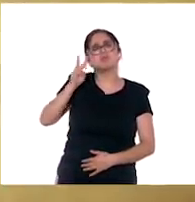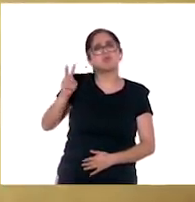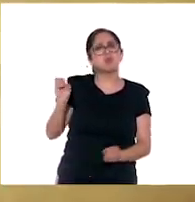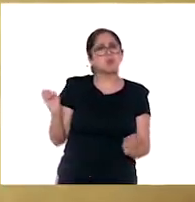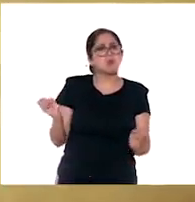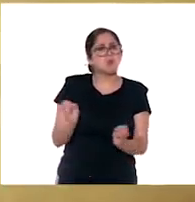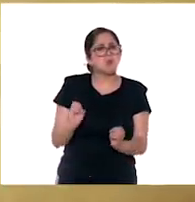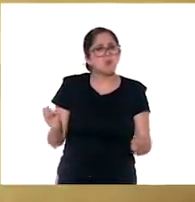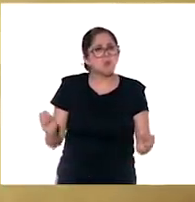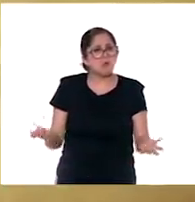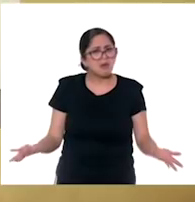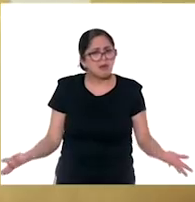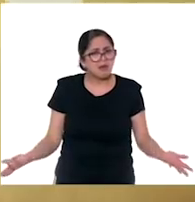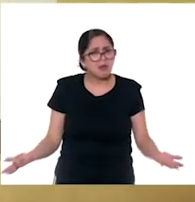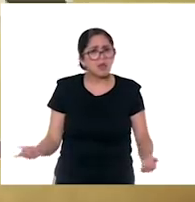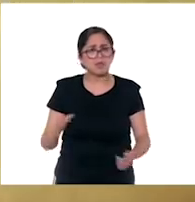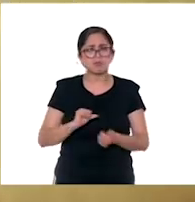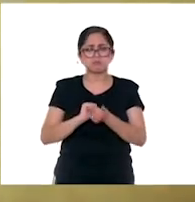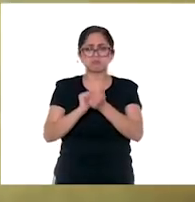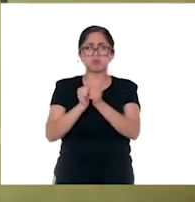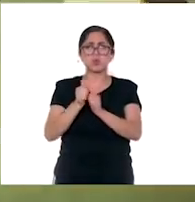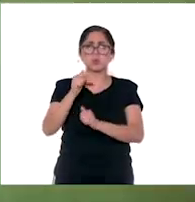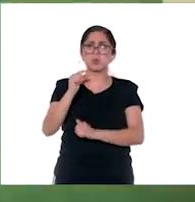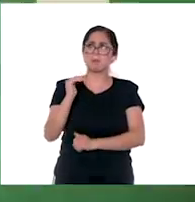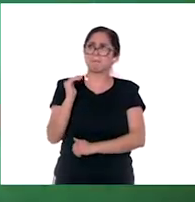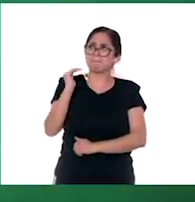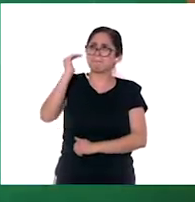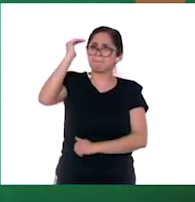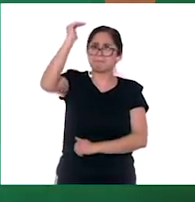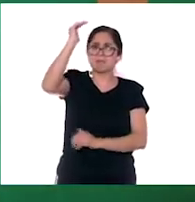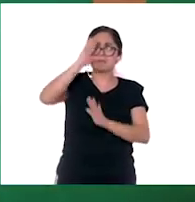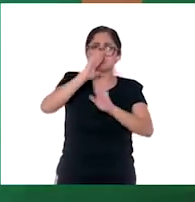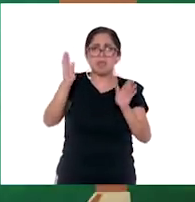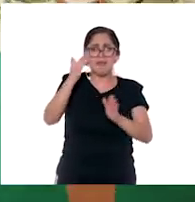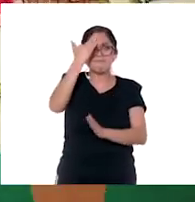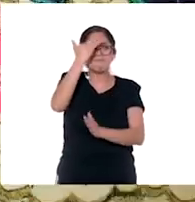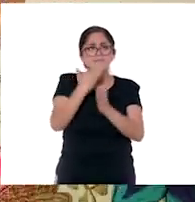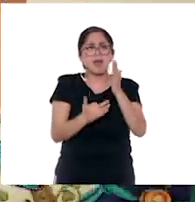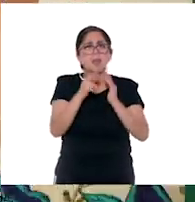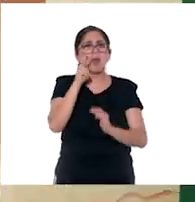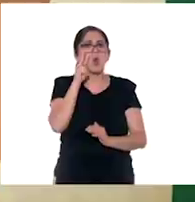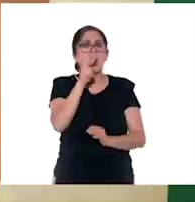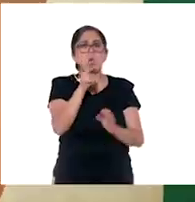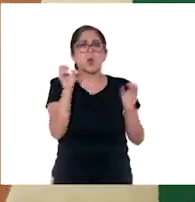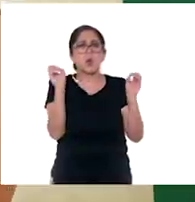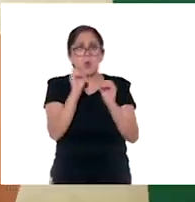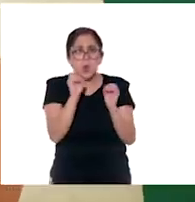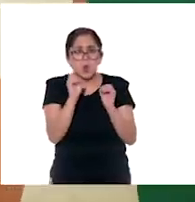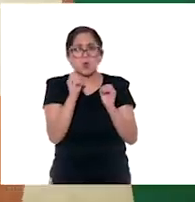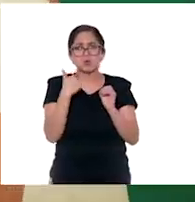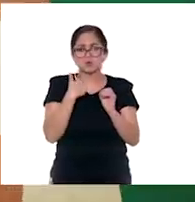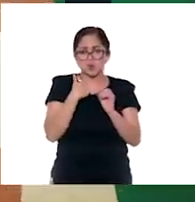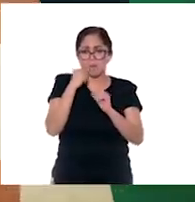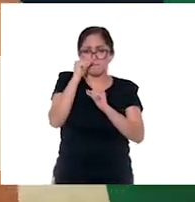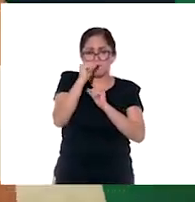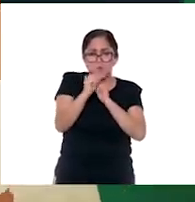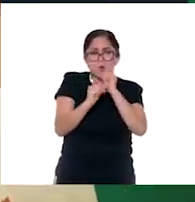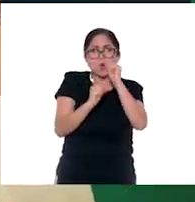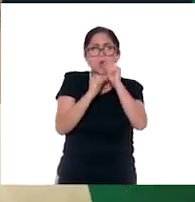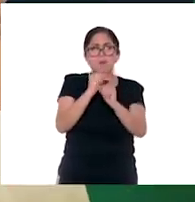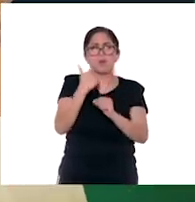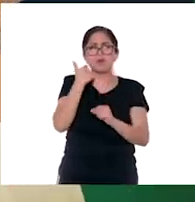Ya que si no, no te cuesta el mundo. Si te cuesta el mundo, no te cuesta